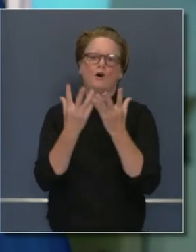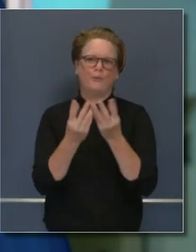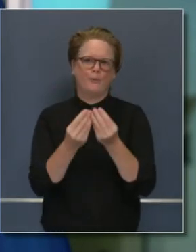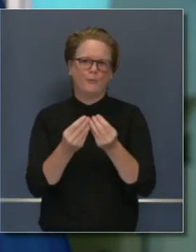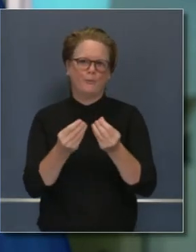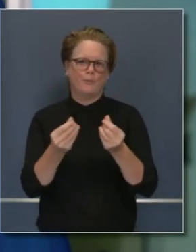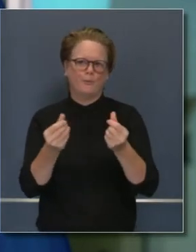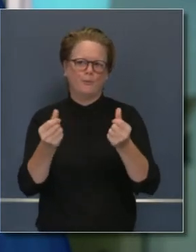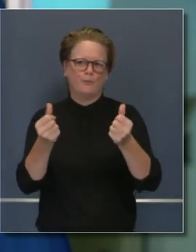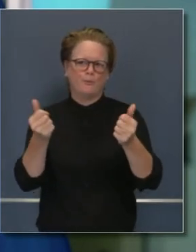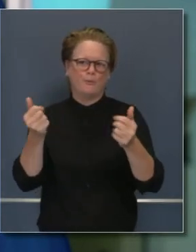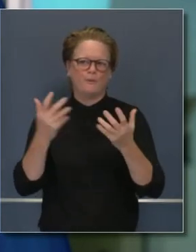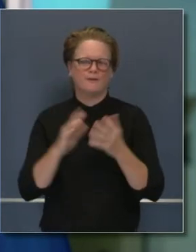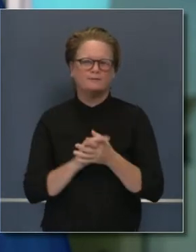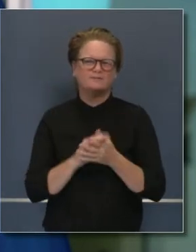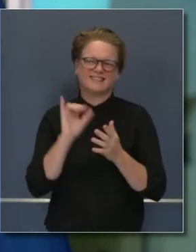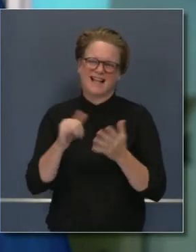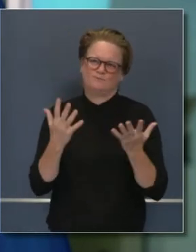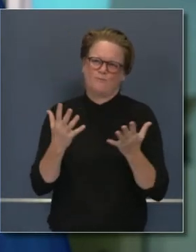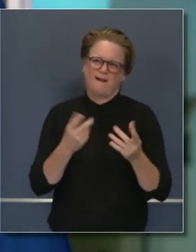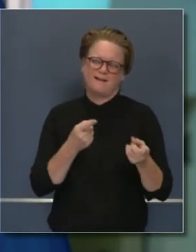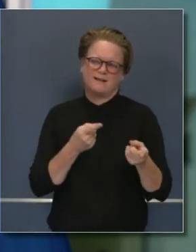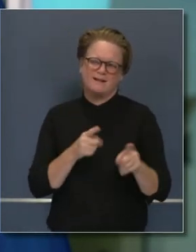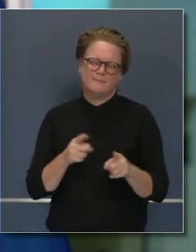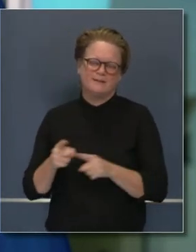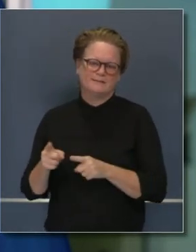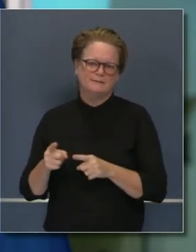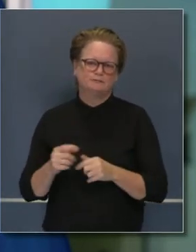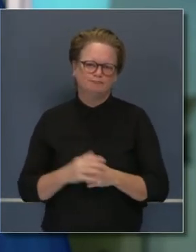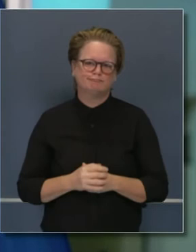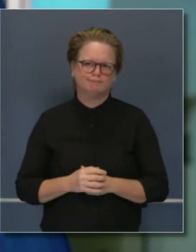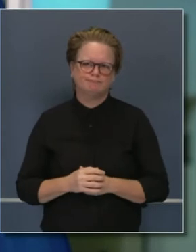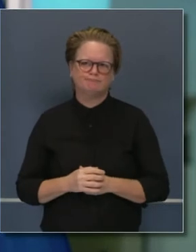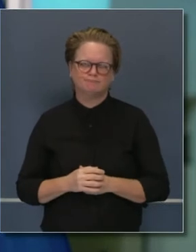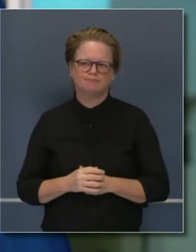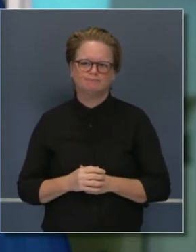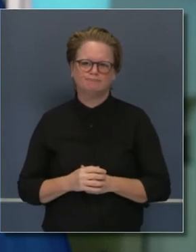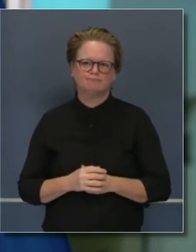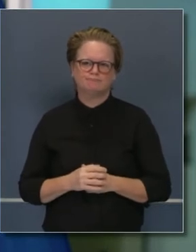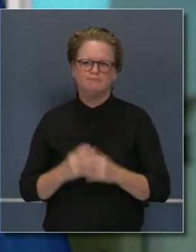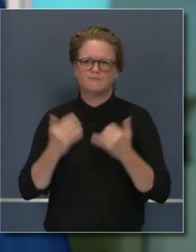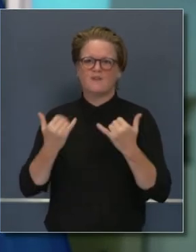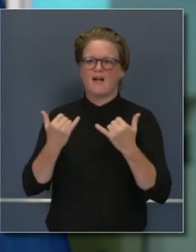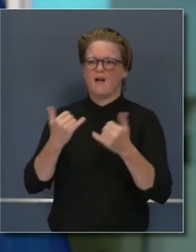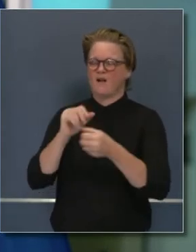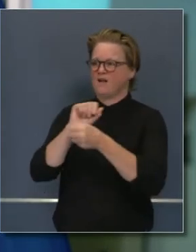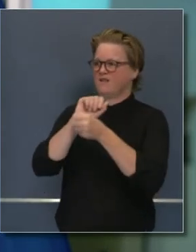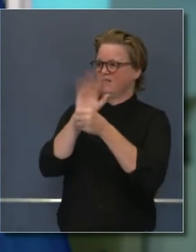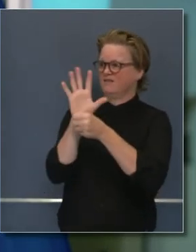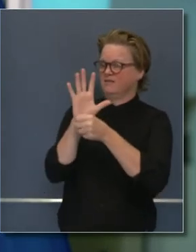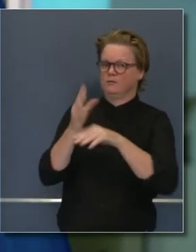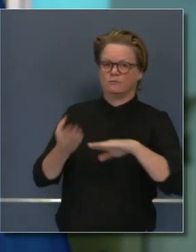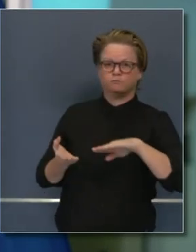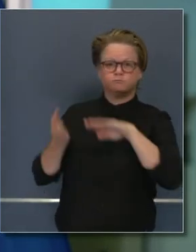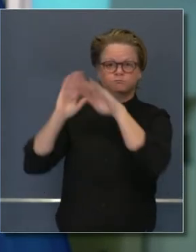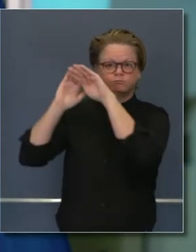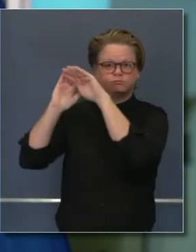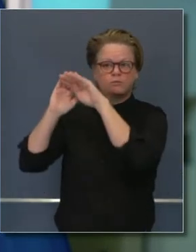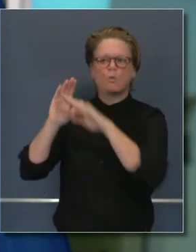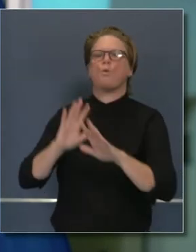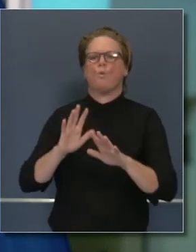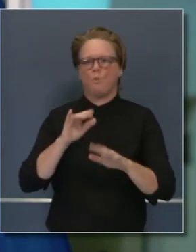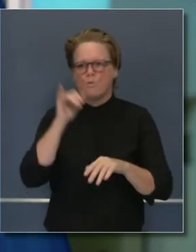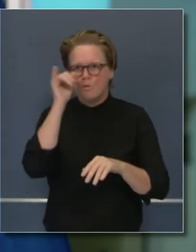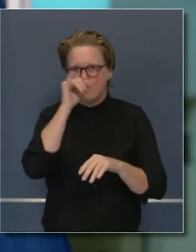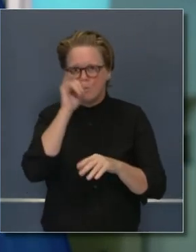Y es lo que realmente ha pasado en los últimos diez días. Y es el aumento en el índice de casos que